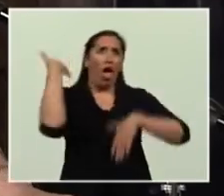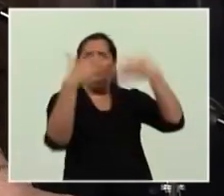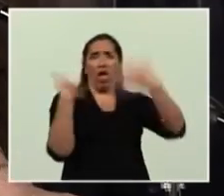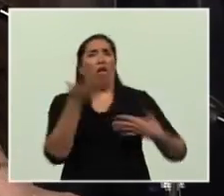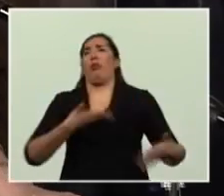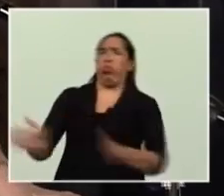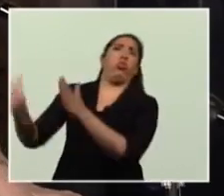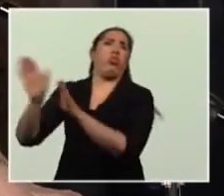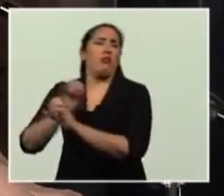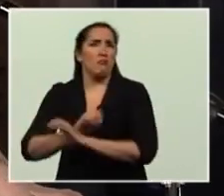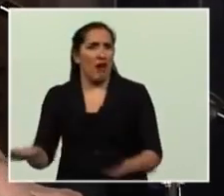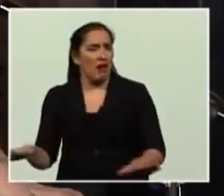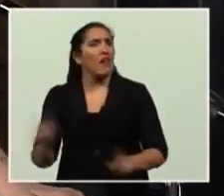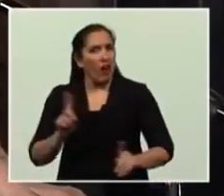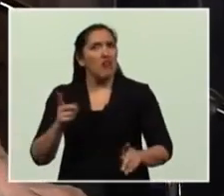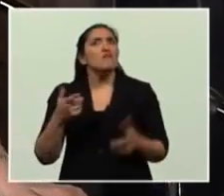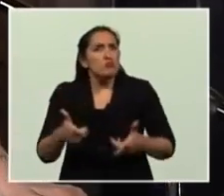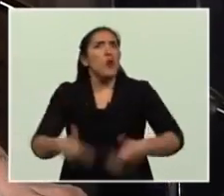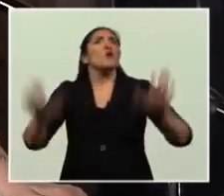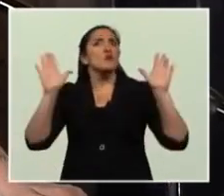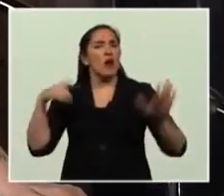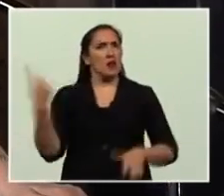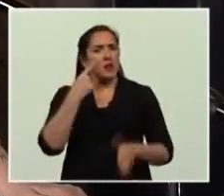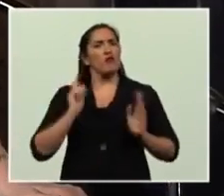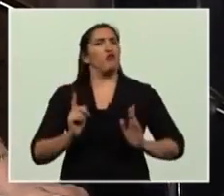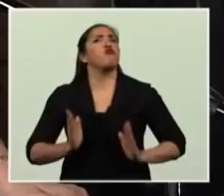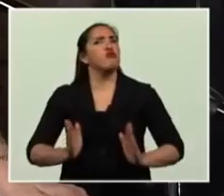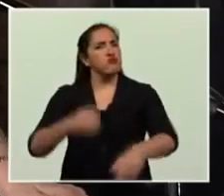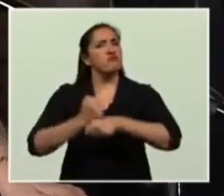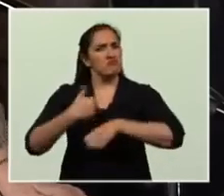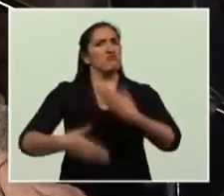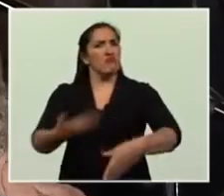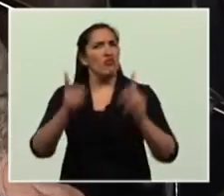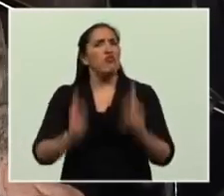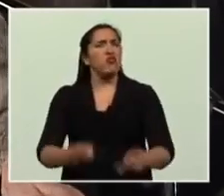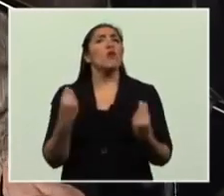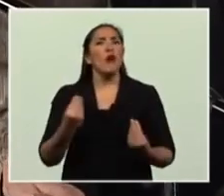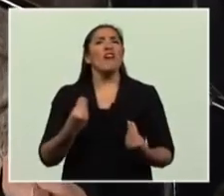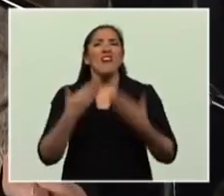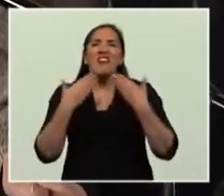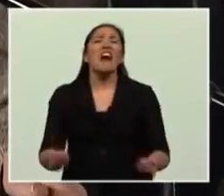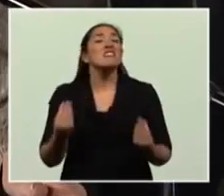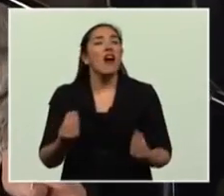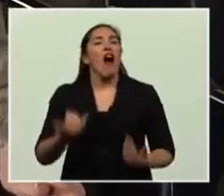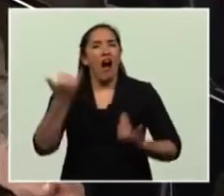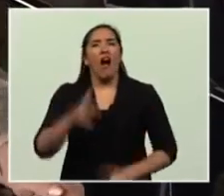afortunadamente pasó. ¿Saben por qué? Porque tuvimos hombres y mujeres,